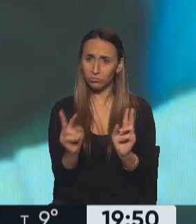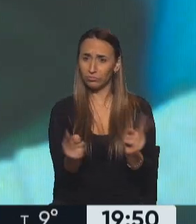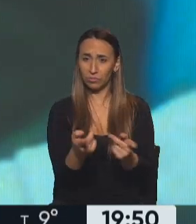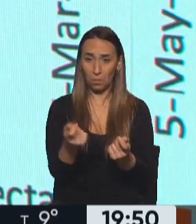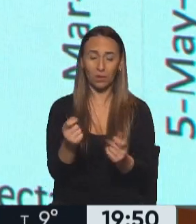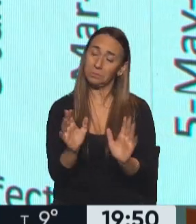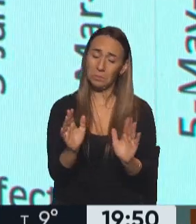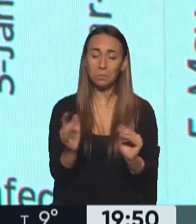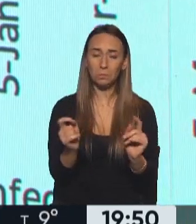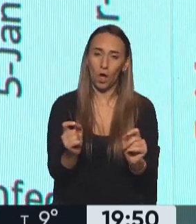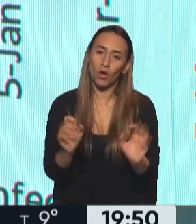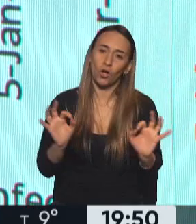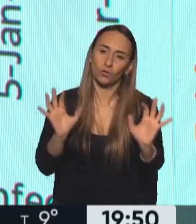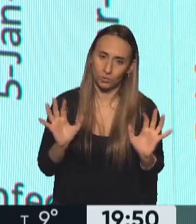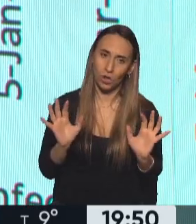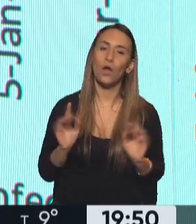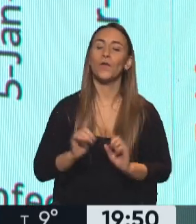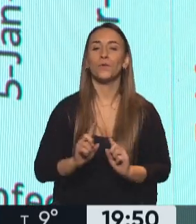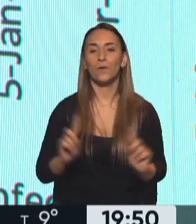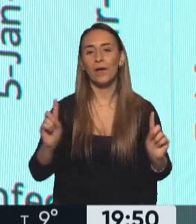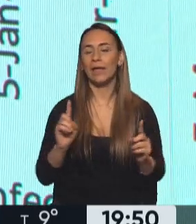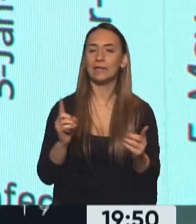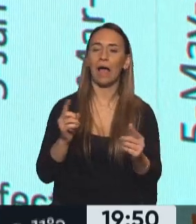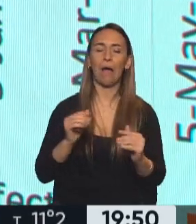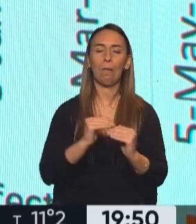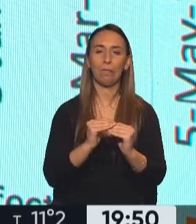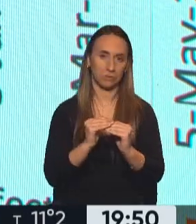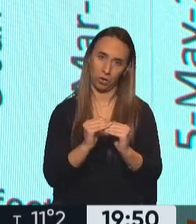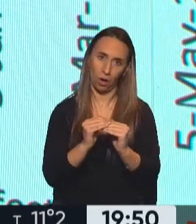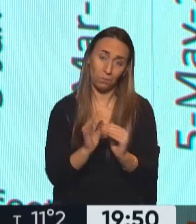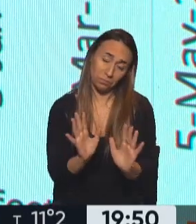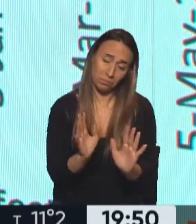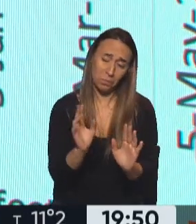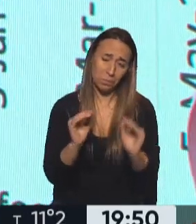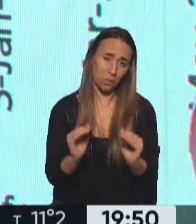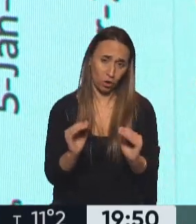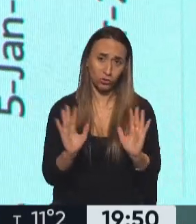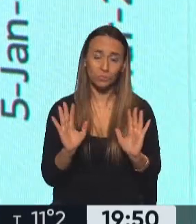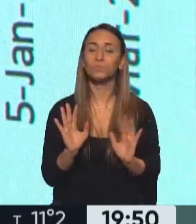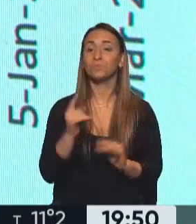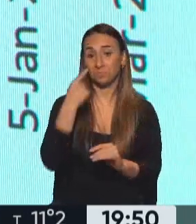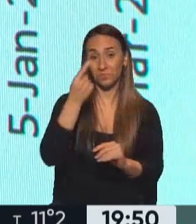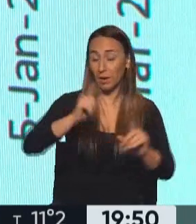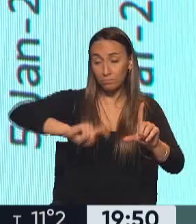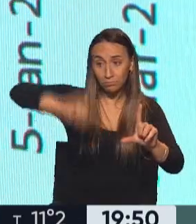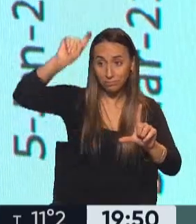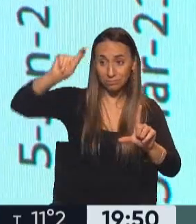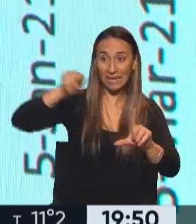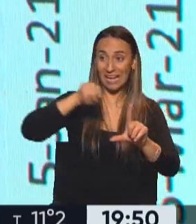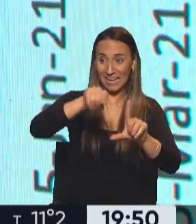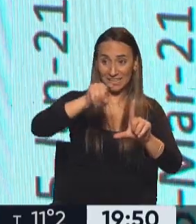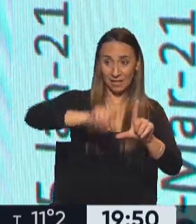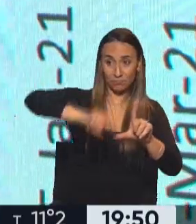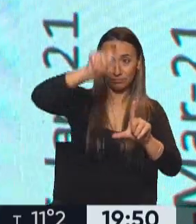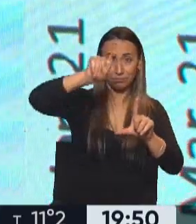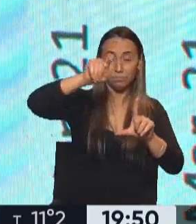Es relativamente baja. No es tan... Pero si usted se fija, los picos más altos... Este pico tuvo más